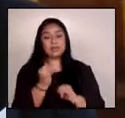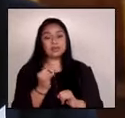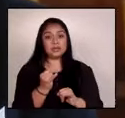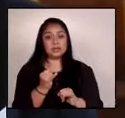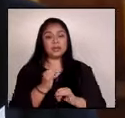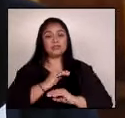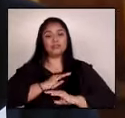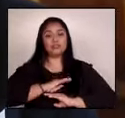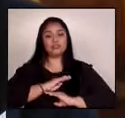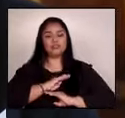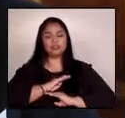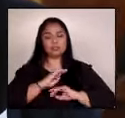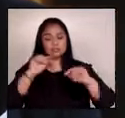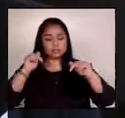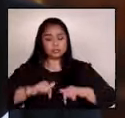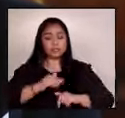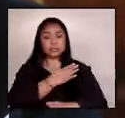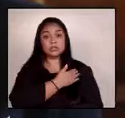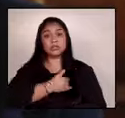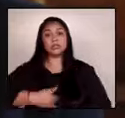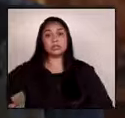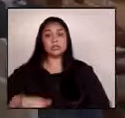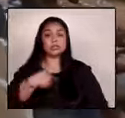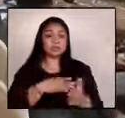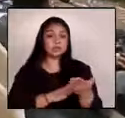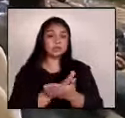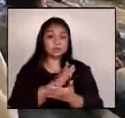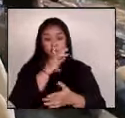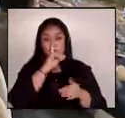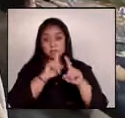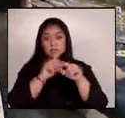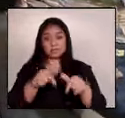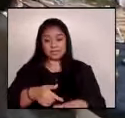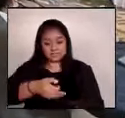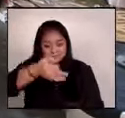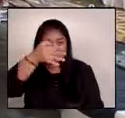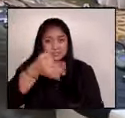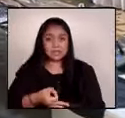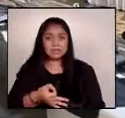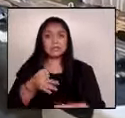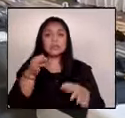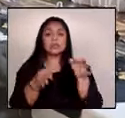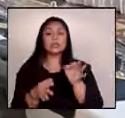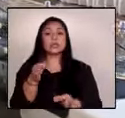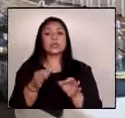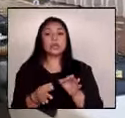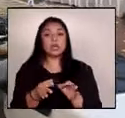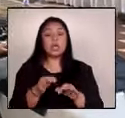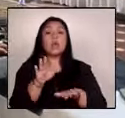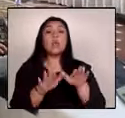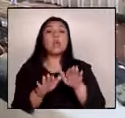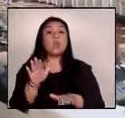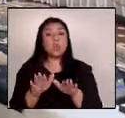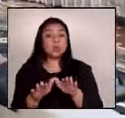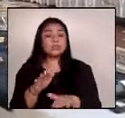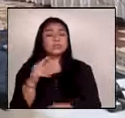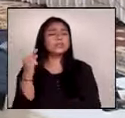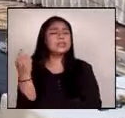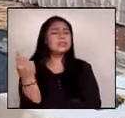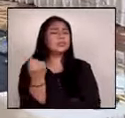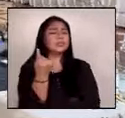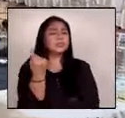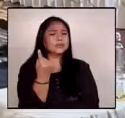plena vigencia del Estado de Derecho y la certeza jurídica, condiciones indispensables